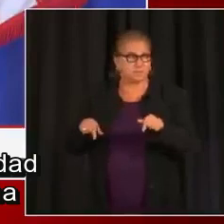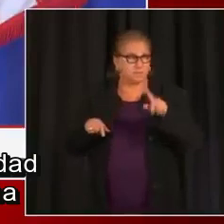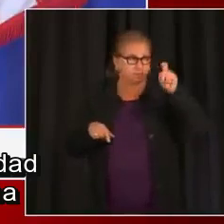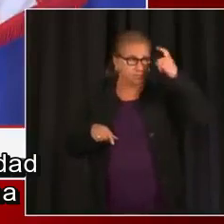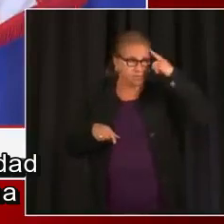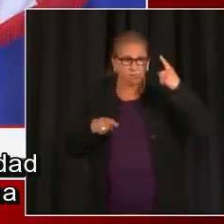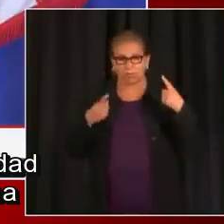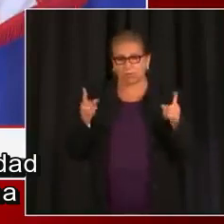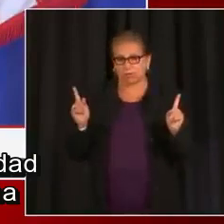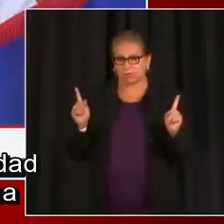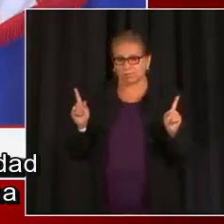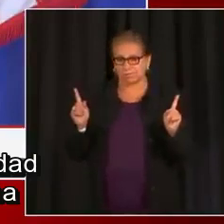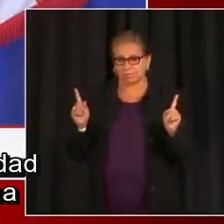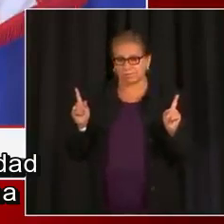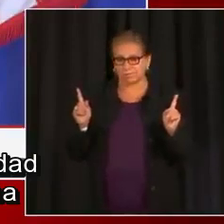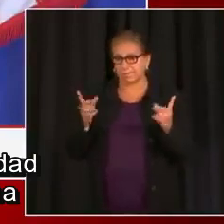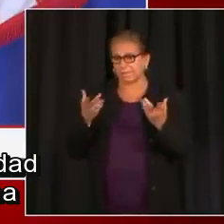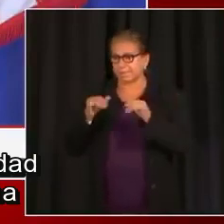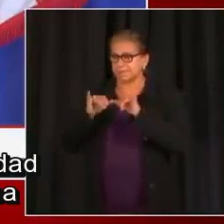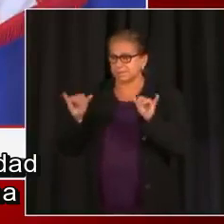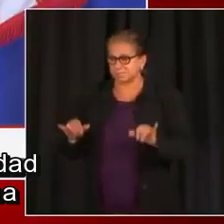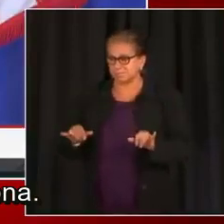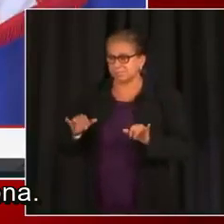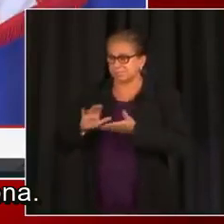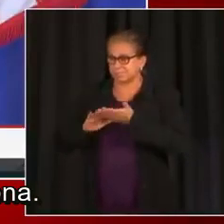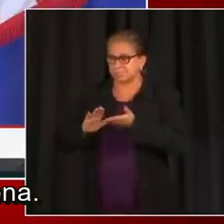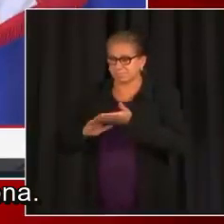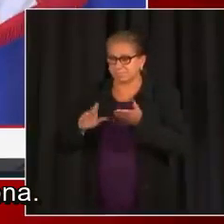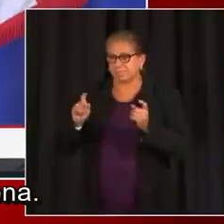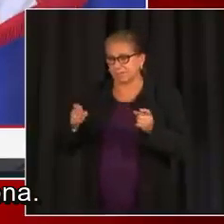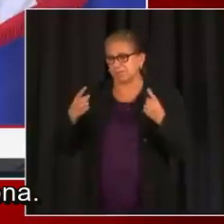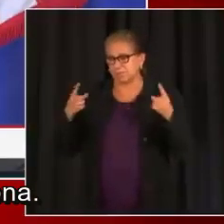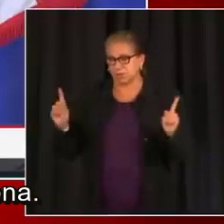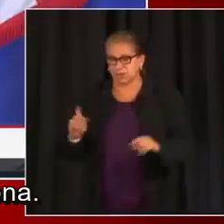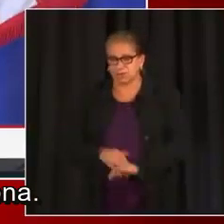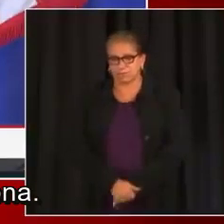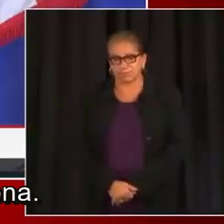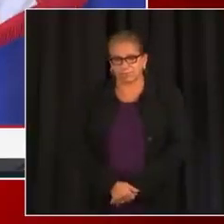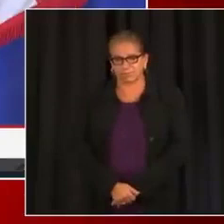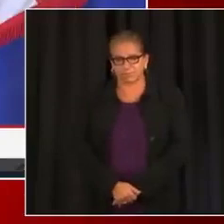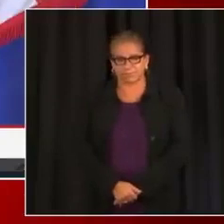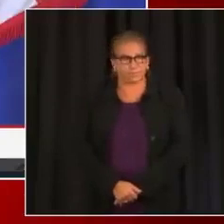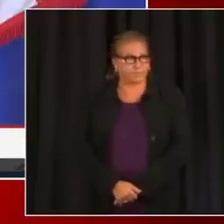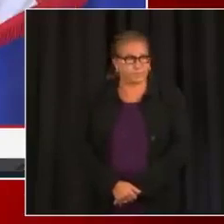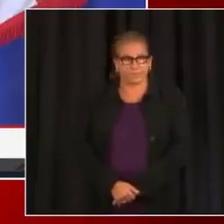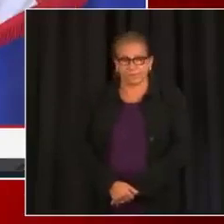Tengo que decirle a la comunidad cuando el sistema no funciona. Y eso es lo que creo, creo que el sistema no funciona.